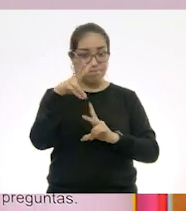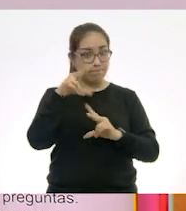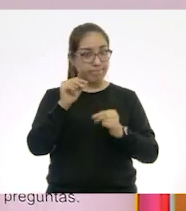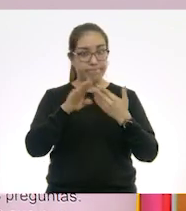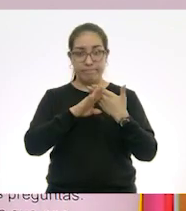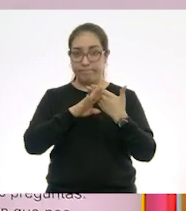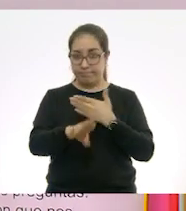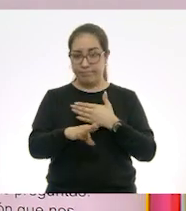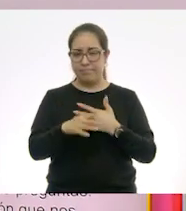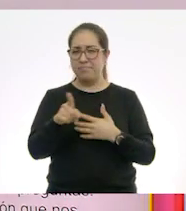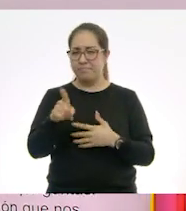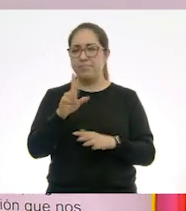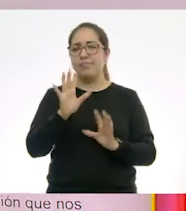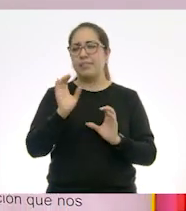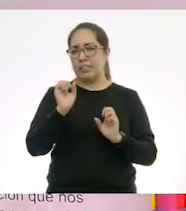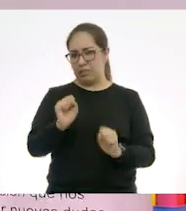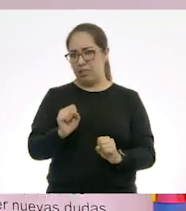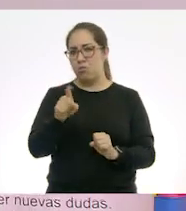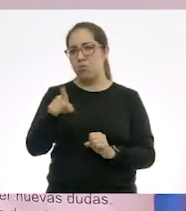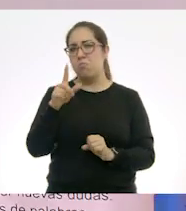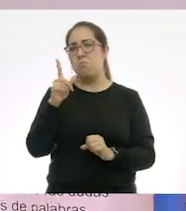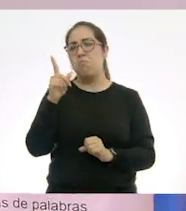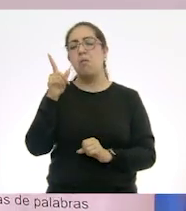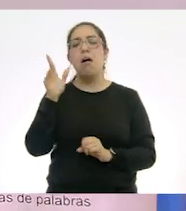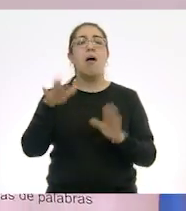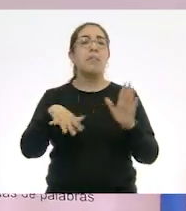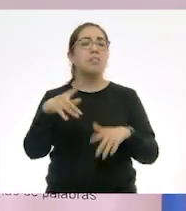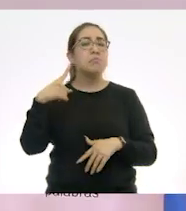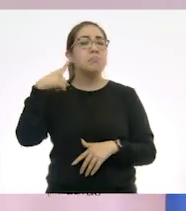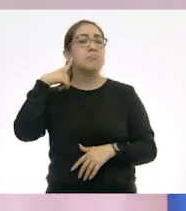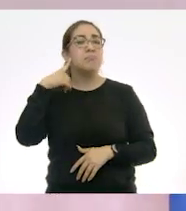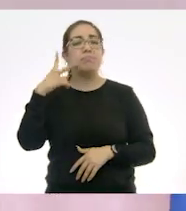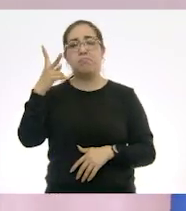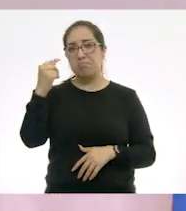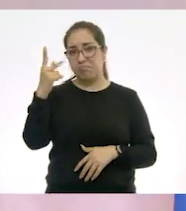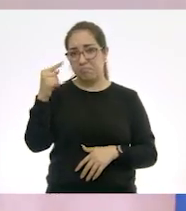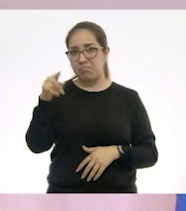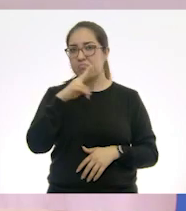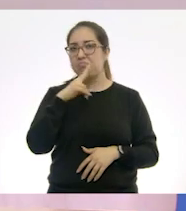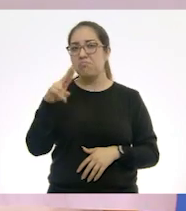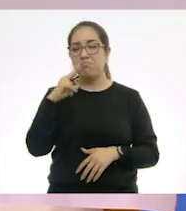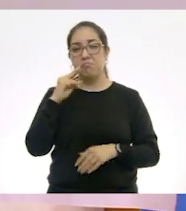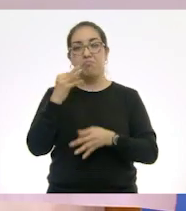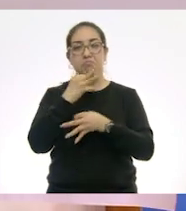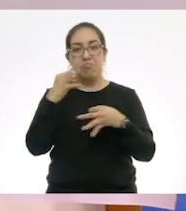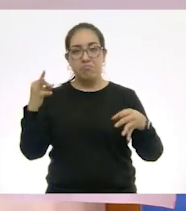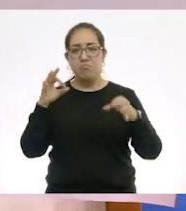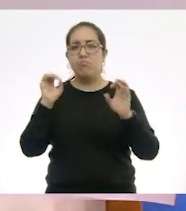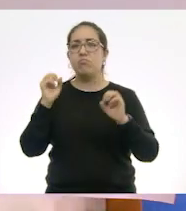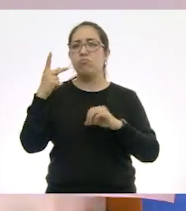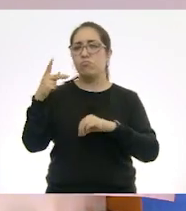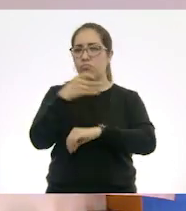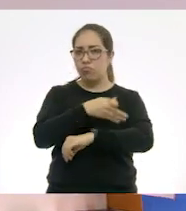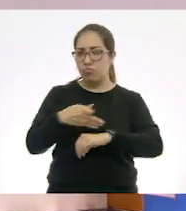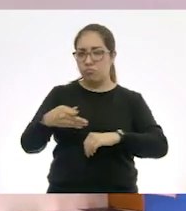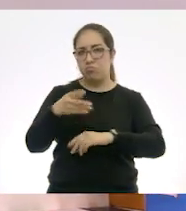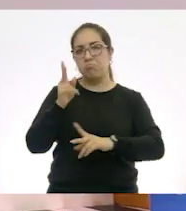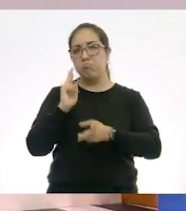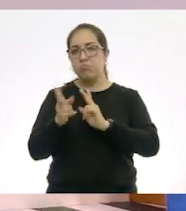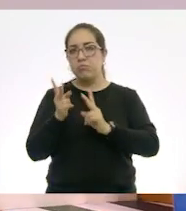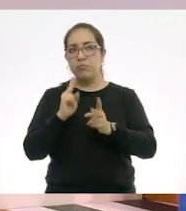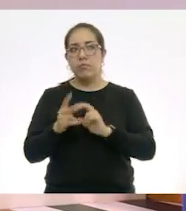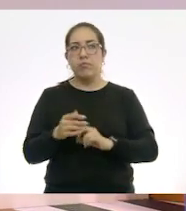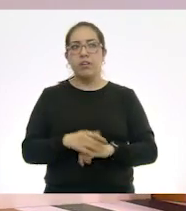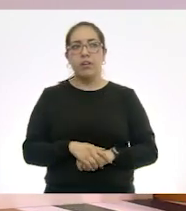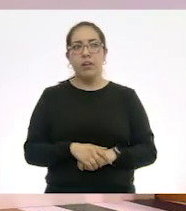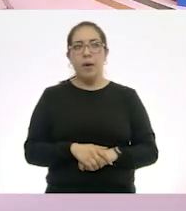escuchado seguramente en otro medio informativo, en la televisión. O lo ha escuchado entre sus parientes también, ¿verdad? Sí, ¿ya